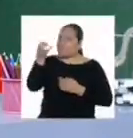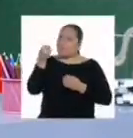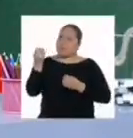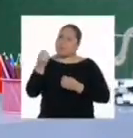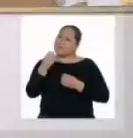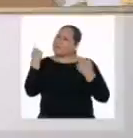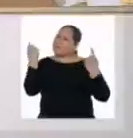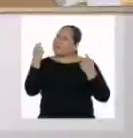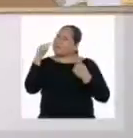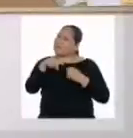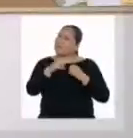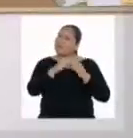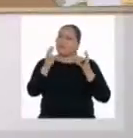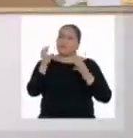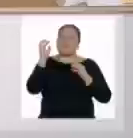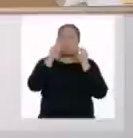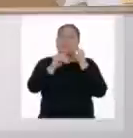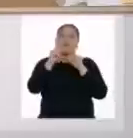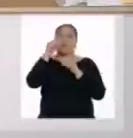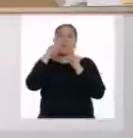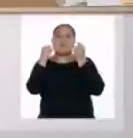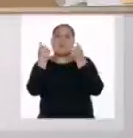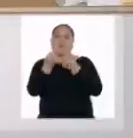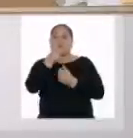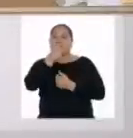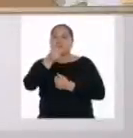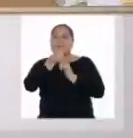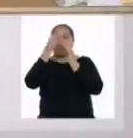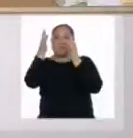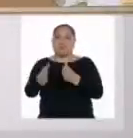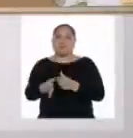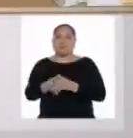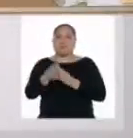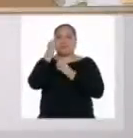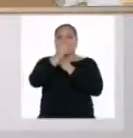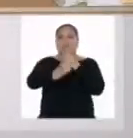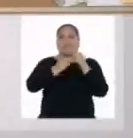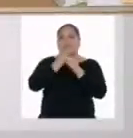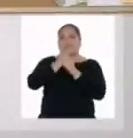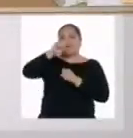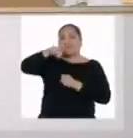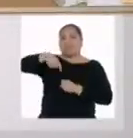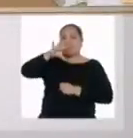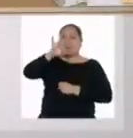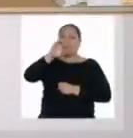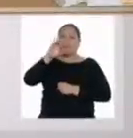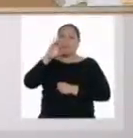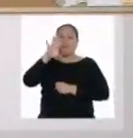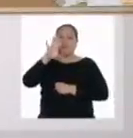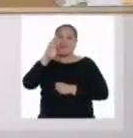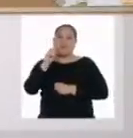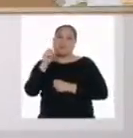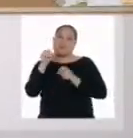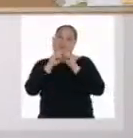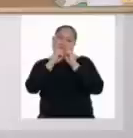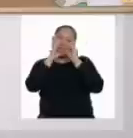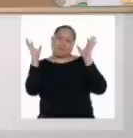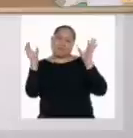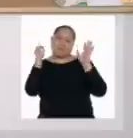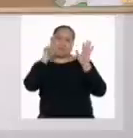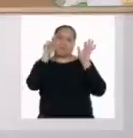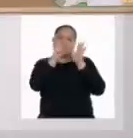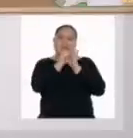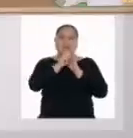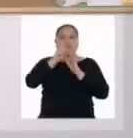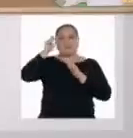se celebra ese día? Fue propuesto por un grupo de periodistas en la década de 1950. La fecha es simbólica porque nos